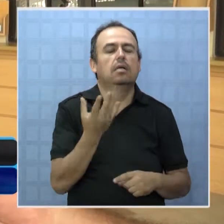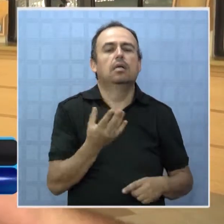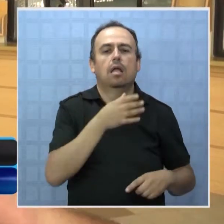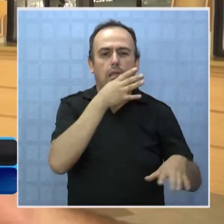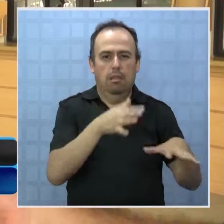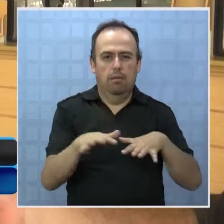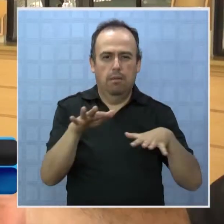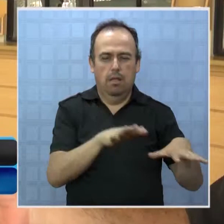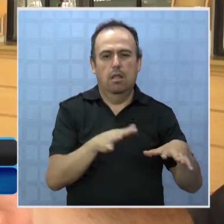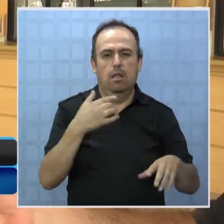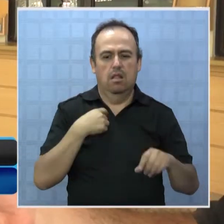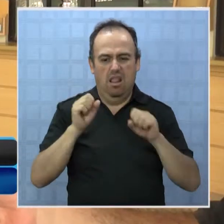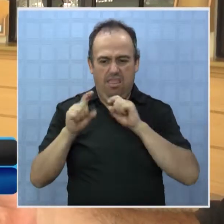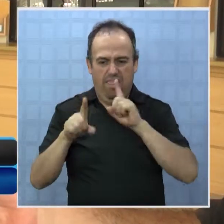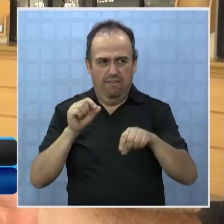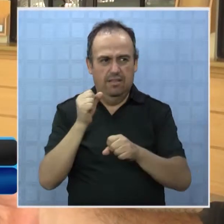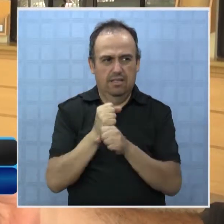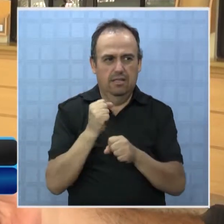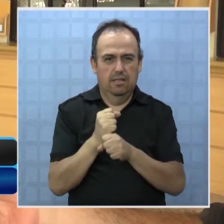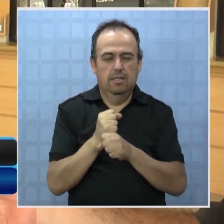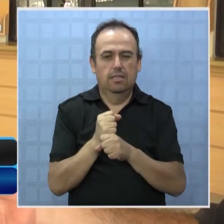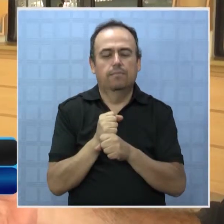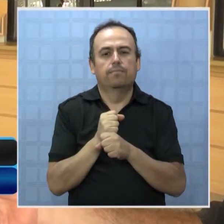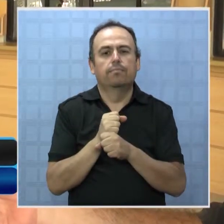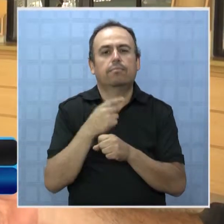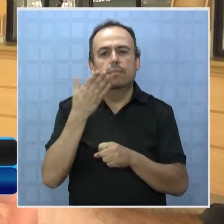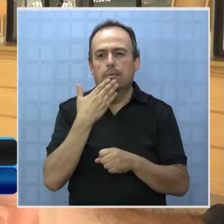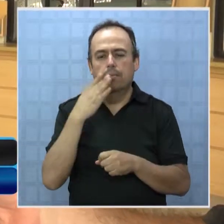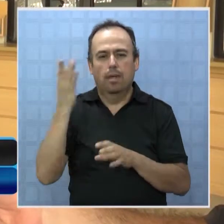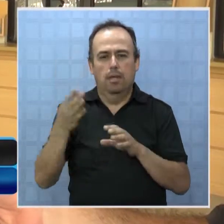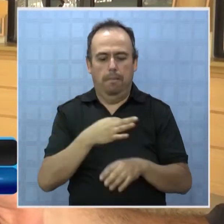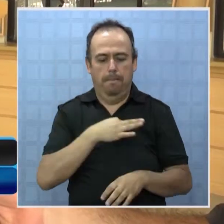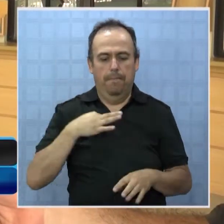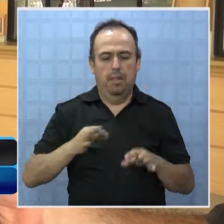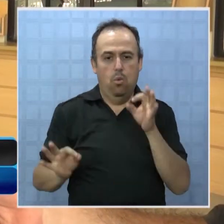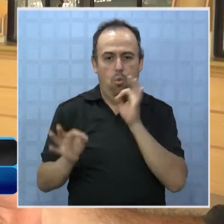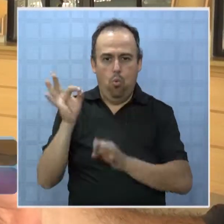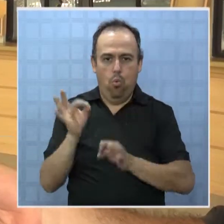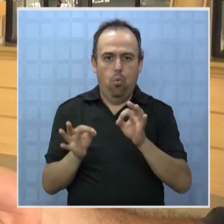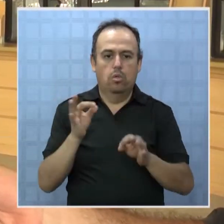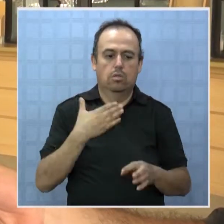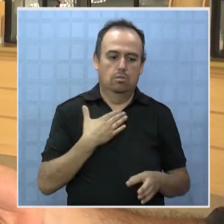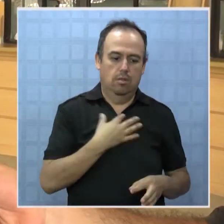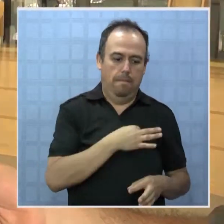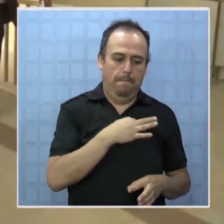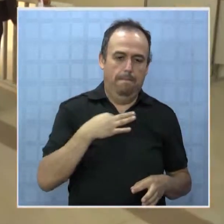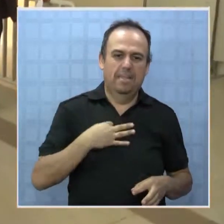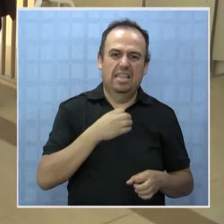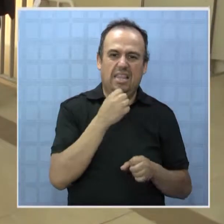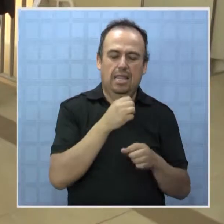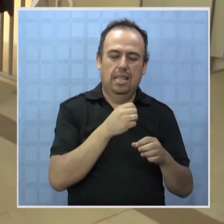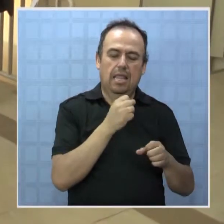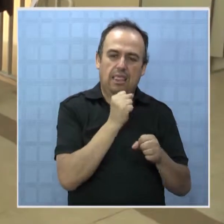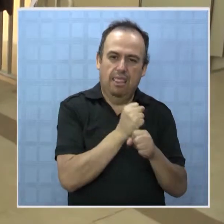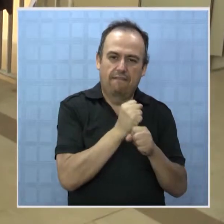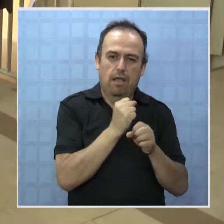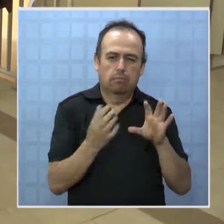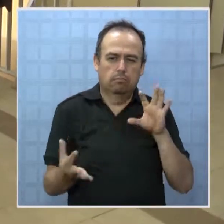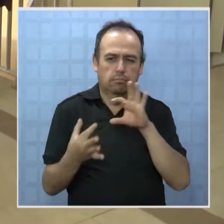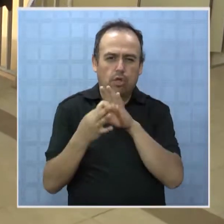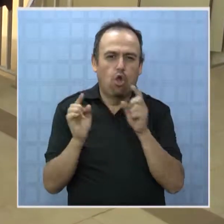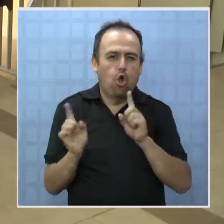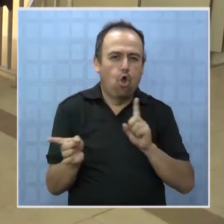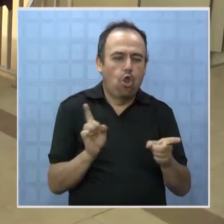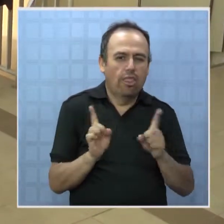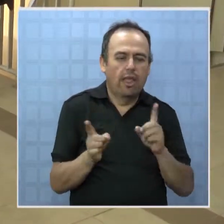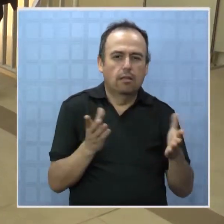a través de la Defensoría Laboral del Ministerio de Justicia y nosotros como Ministerio del Trabajo hemos querido coordinar estas